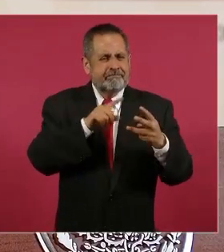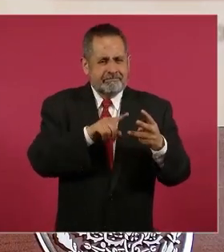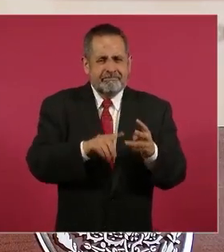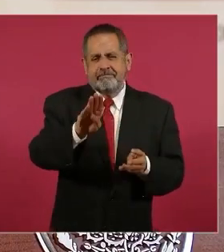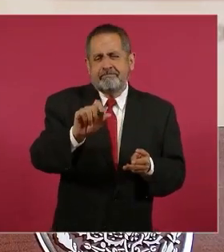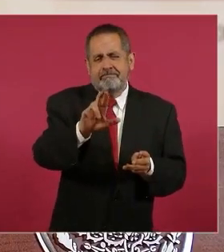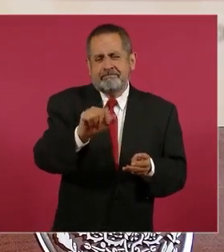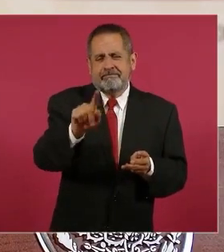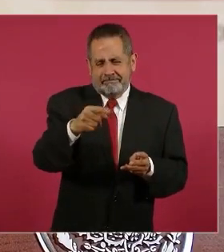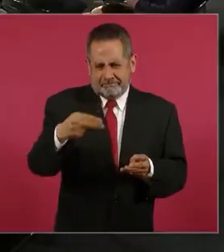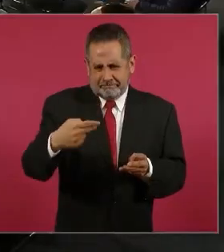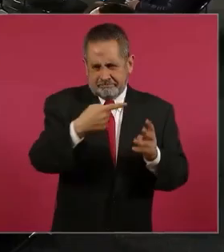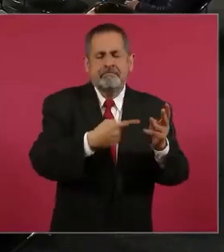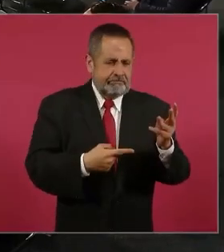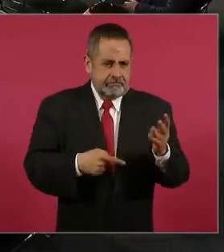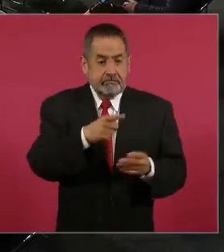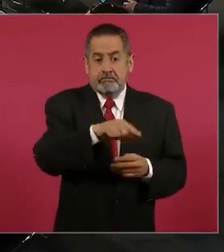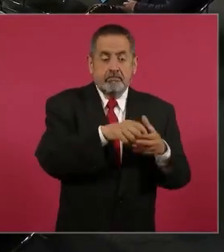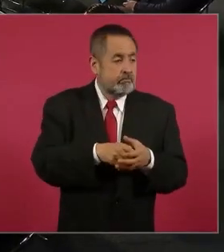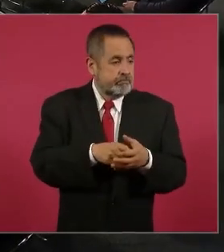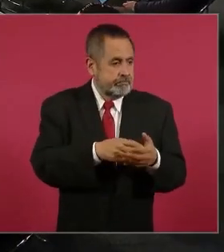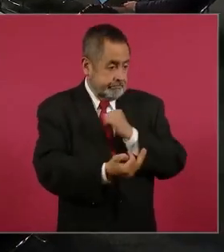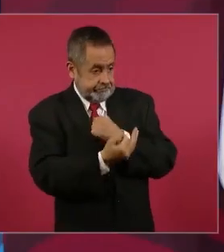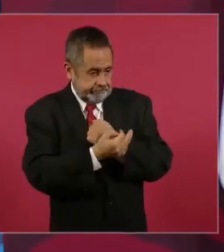Barraza a ellos en pago